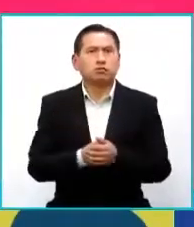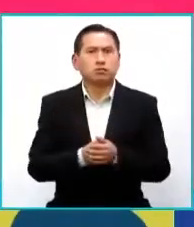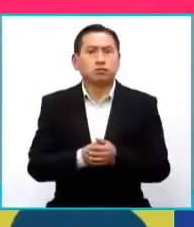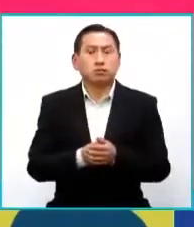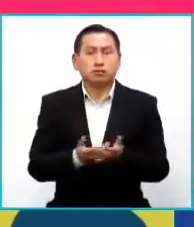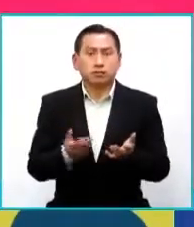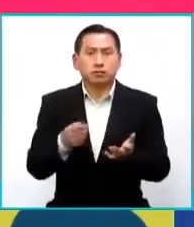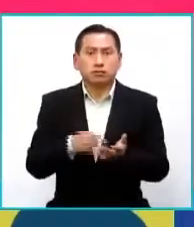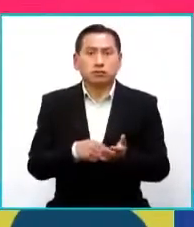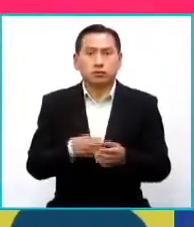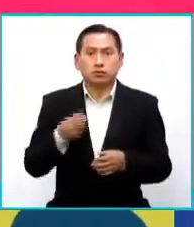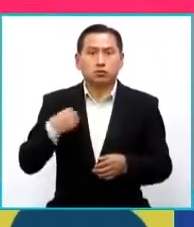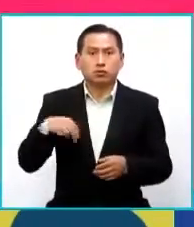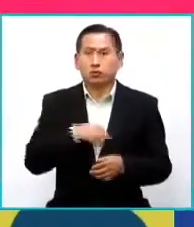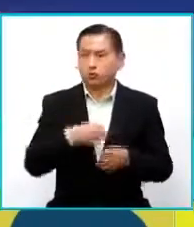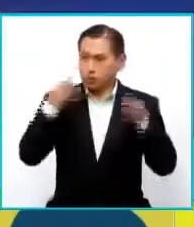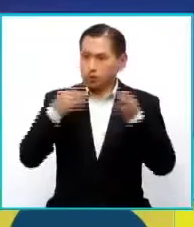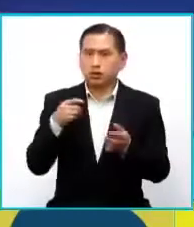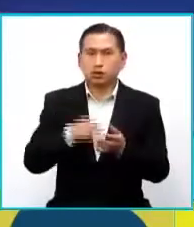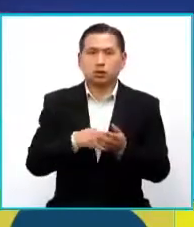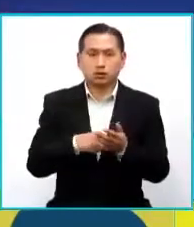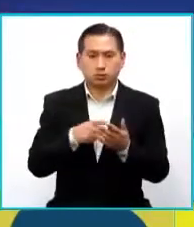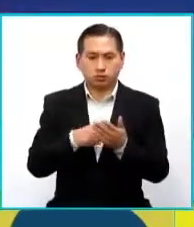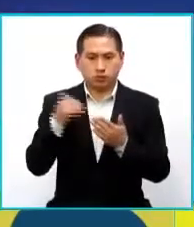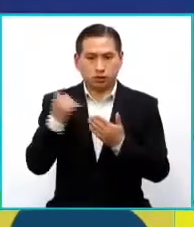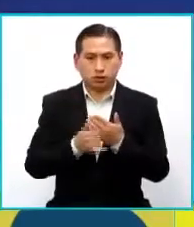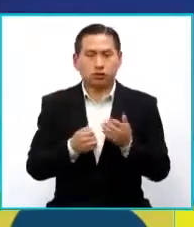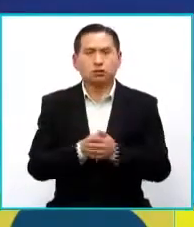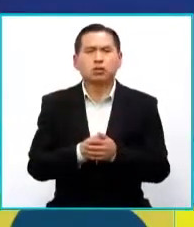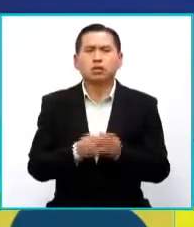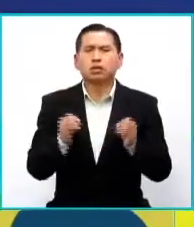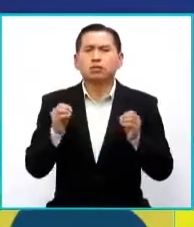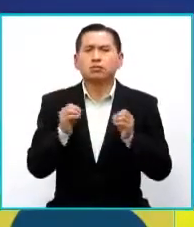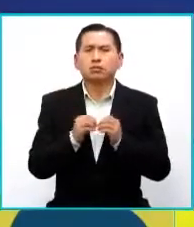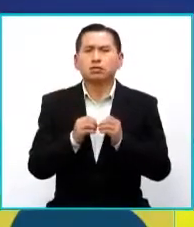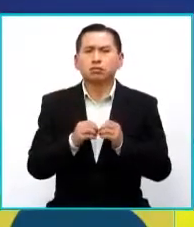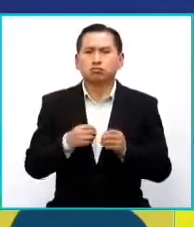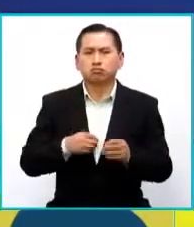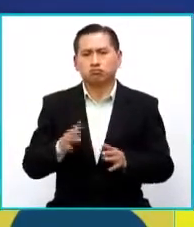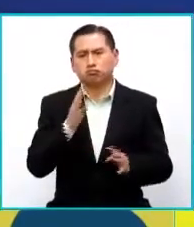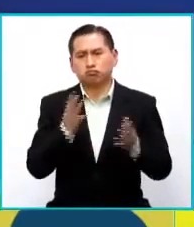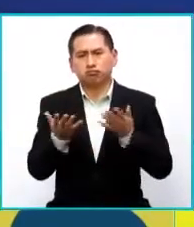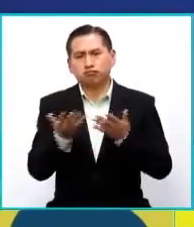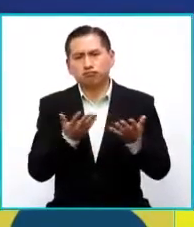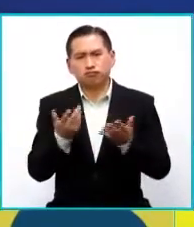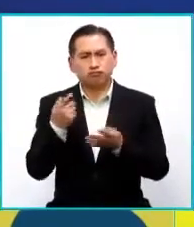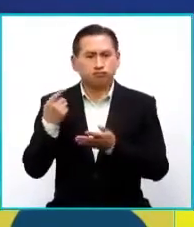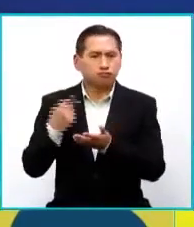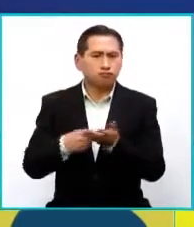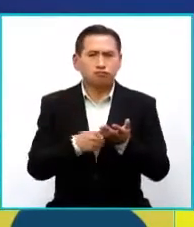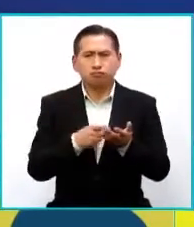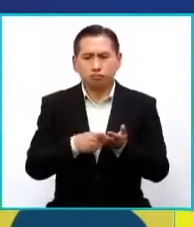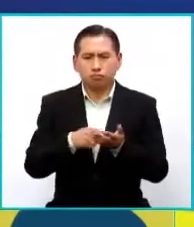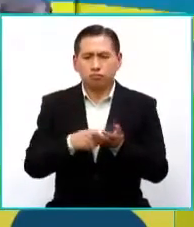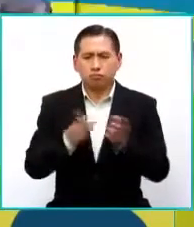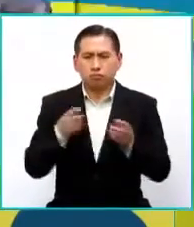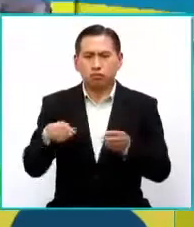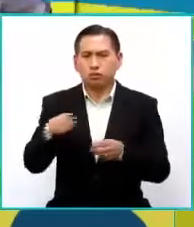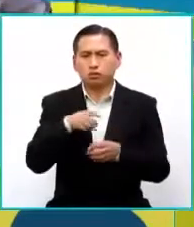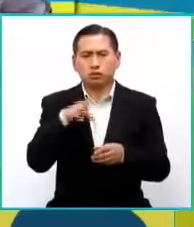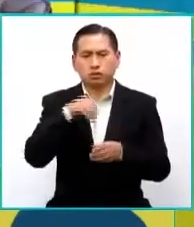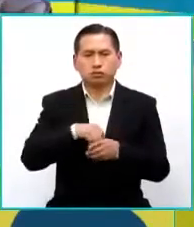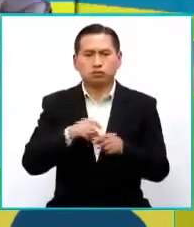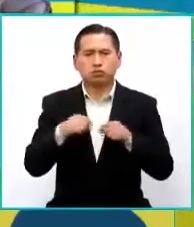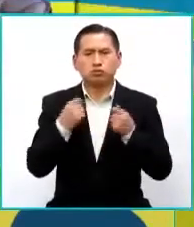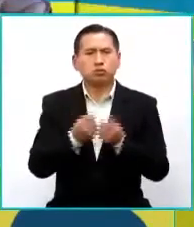hemos decidido hacer este proyecto, pero más que todo para charlar sobre qué es lo que está pasando dentro de nuestros propios